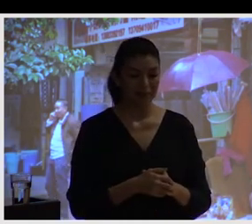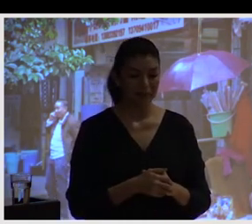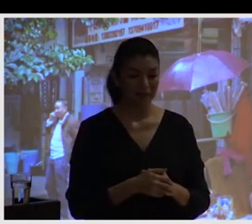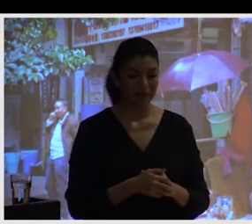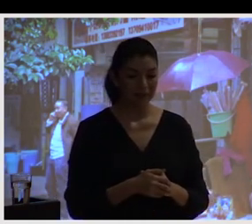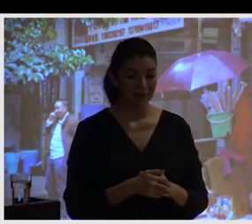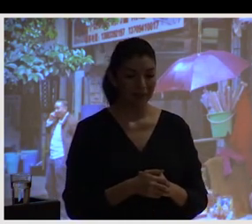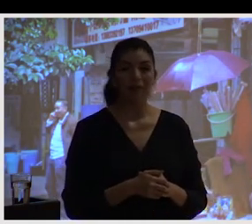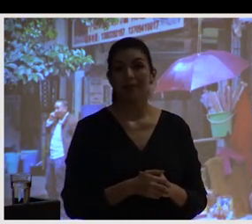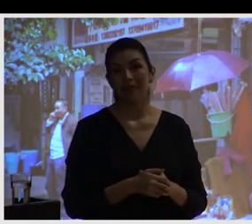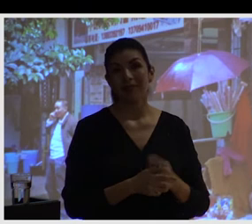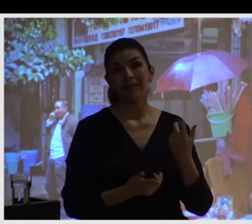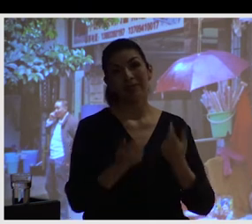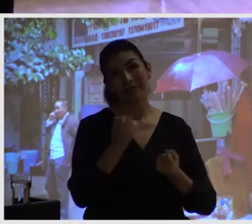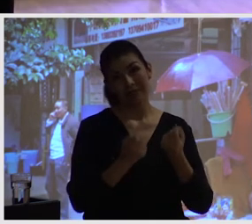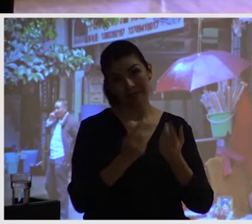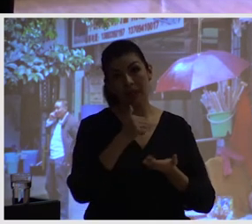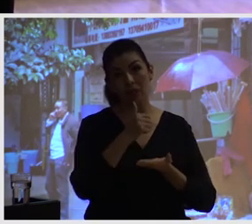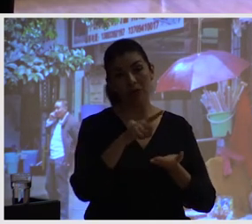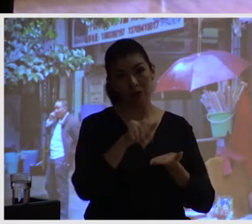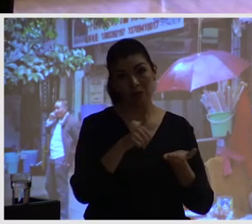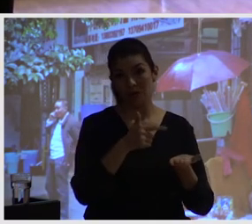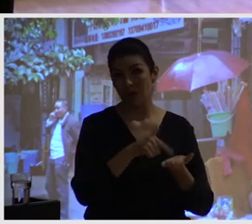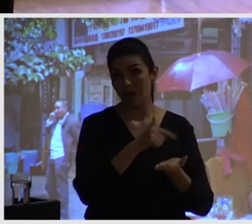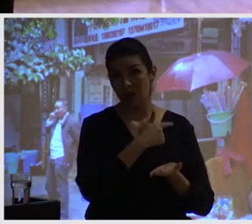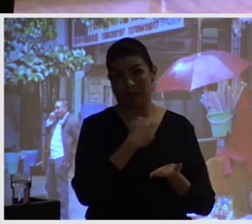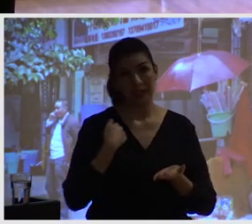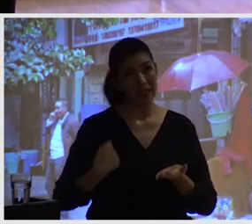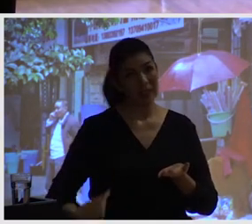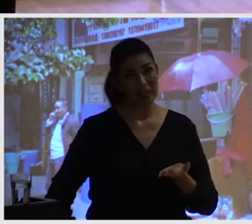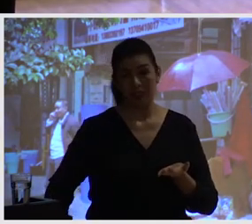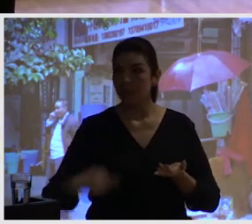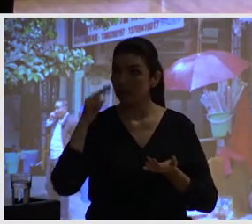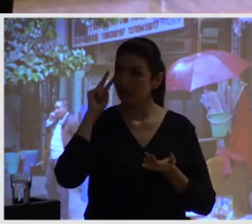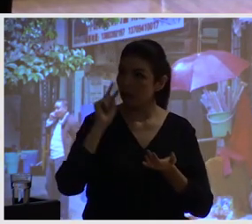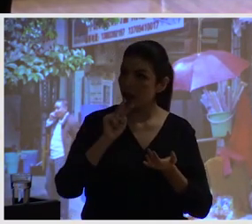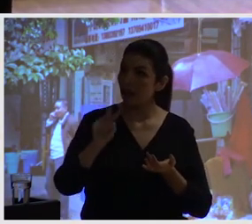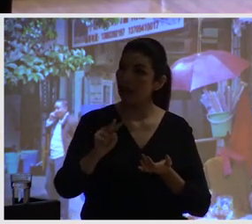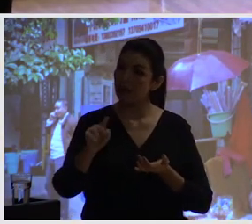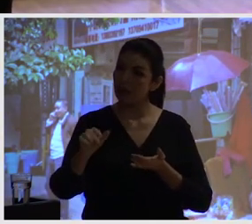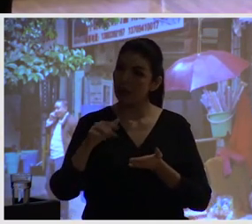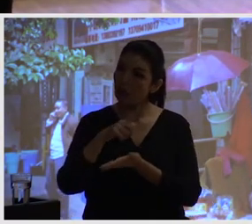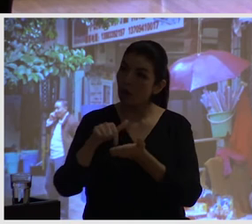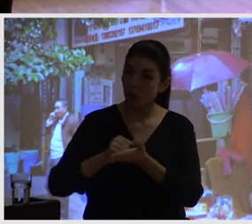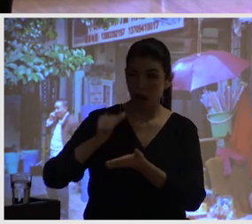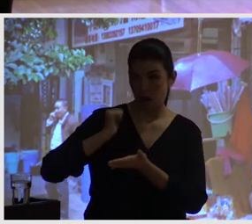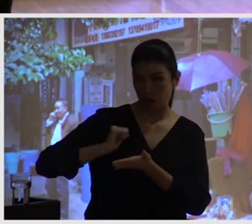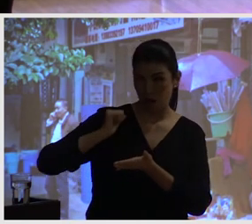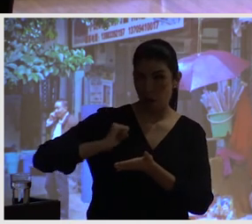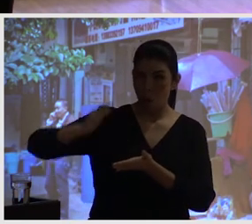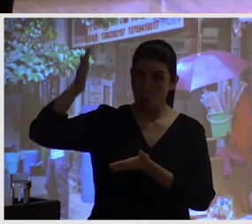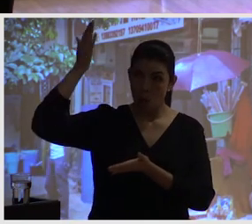históricos de vuestras ciudades tienen un valor urbano grandísimo no lo destruían y hacemos proyectos de